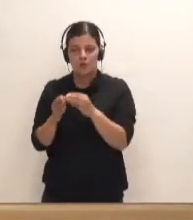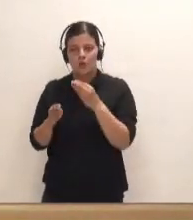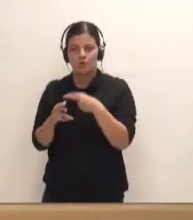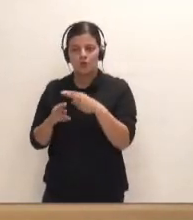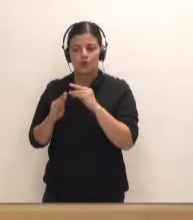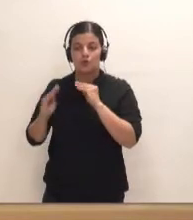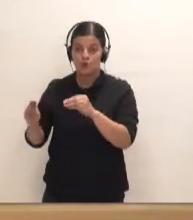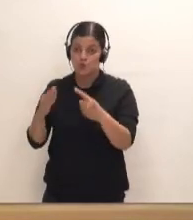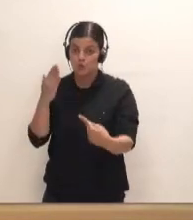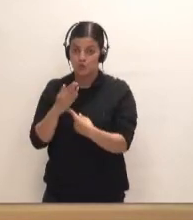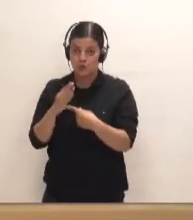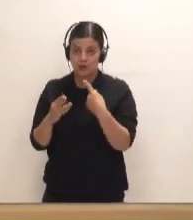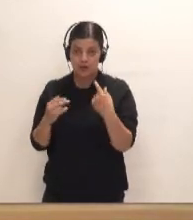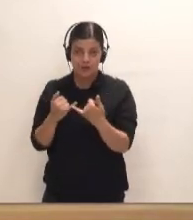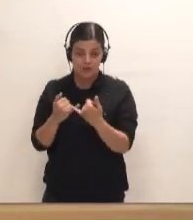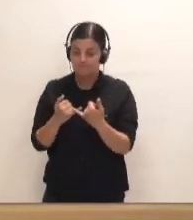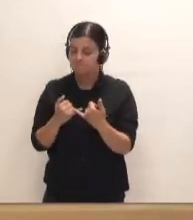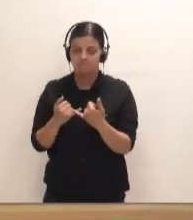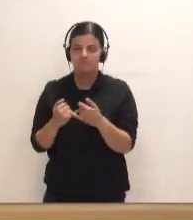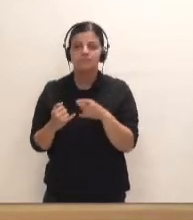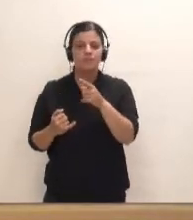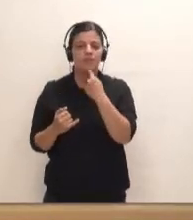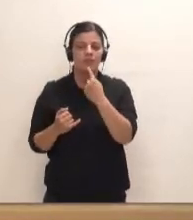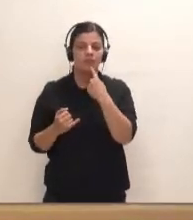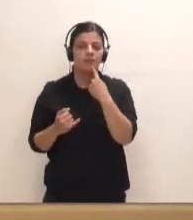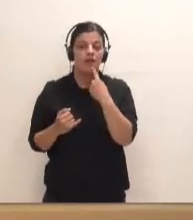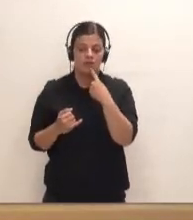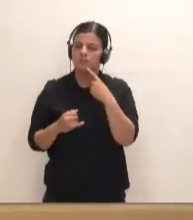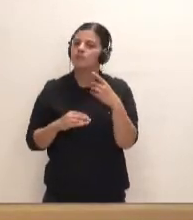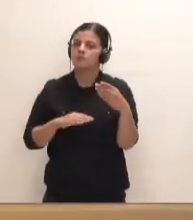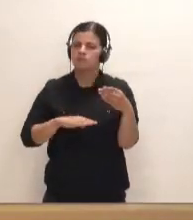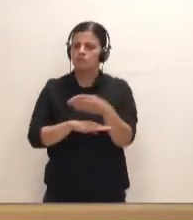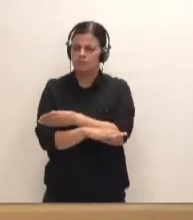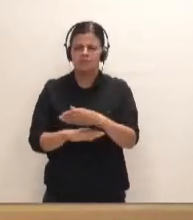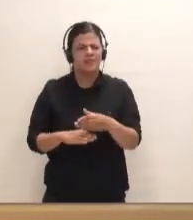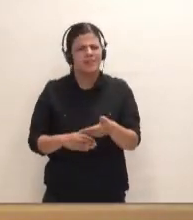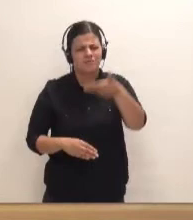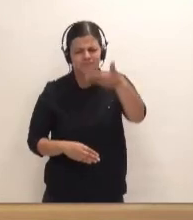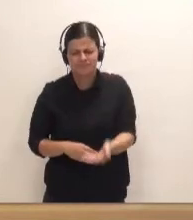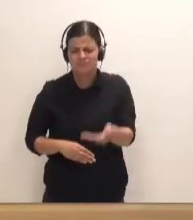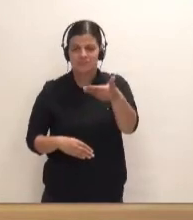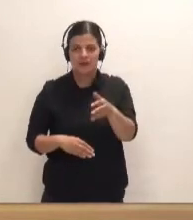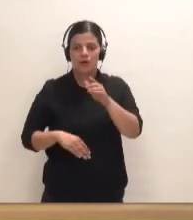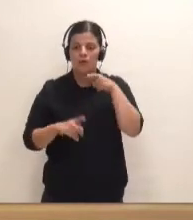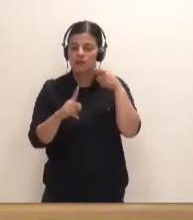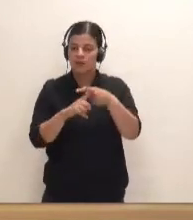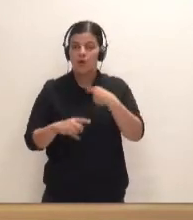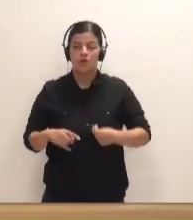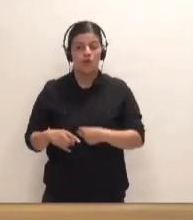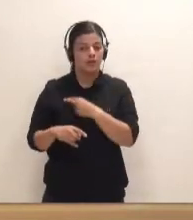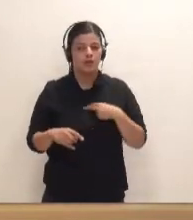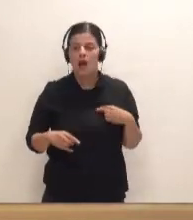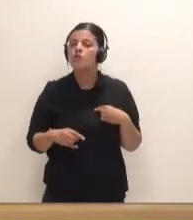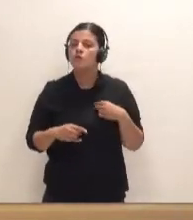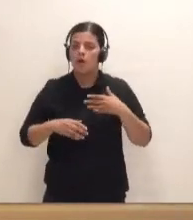sur de Tenerife. Usted decía que el proyecto es una infraestructura vital para facilitar la descongestión del puerto de los cristianos